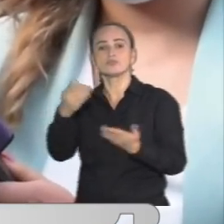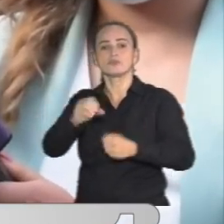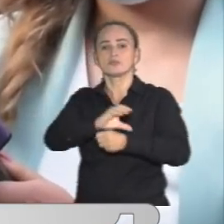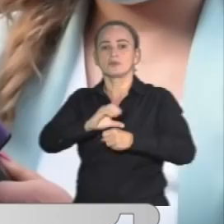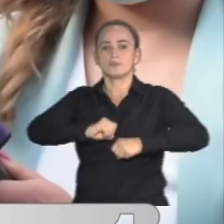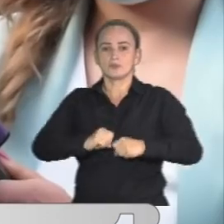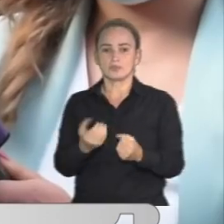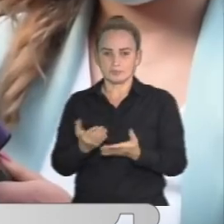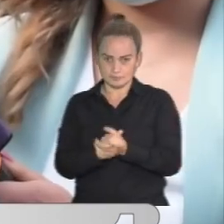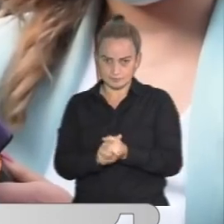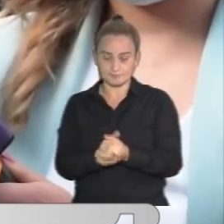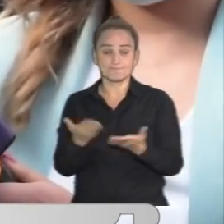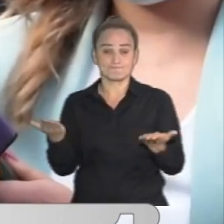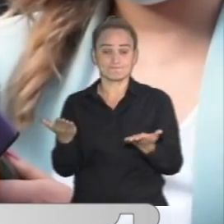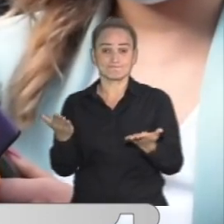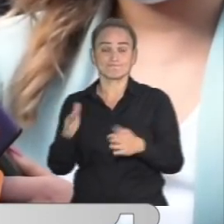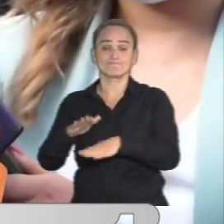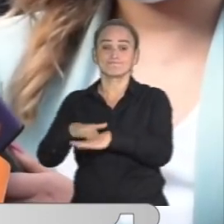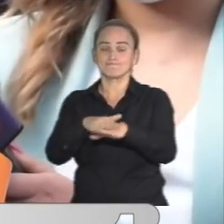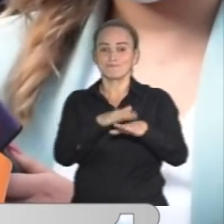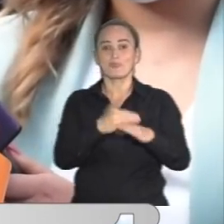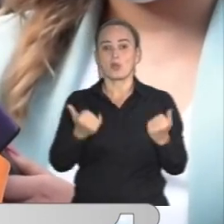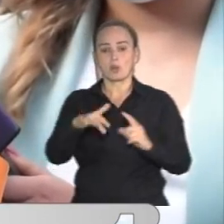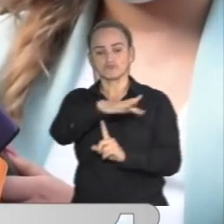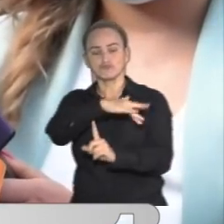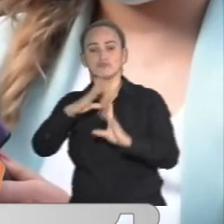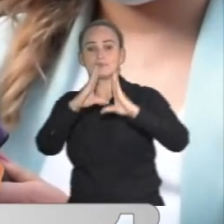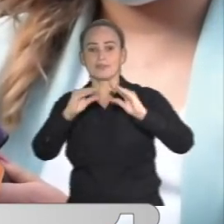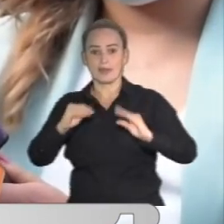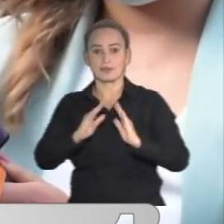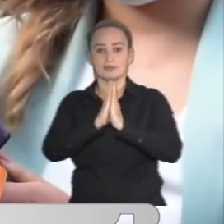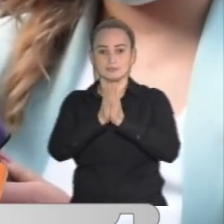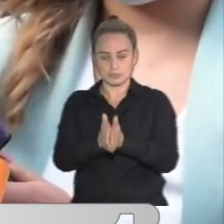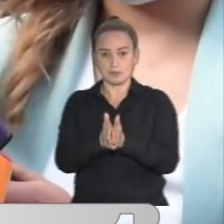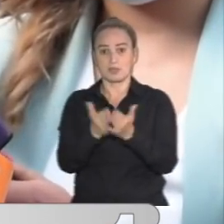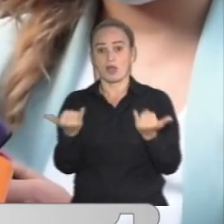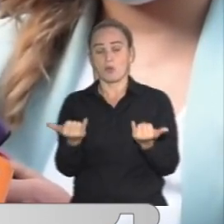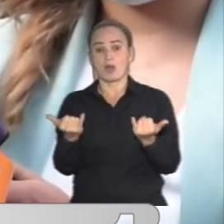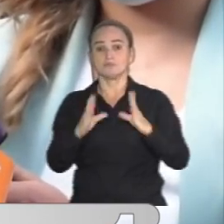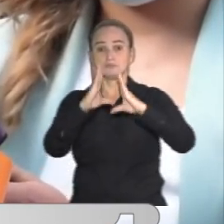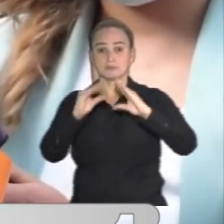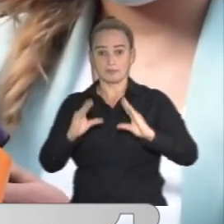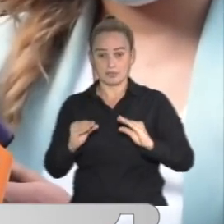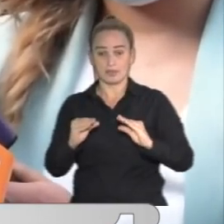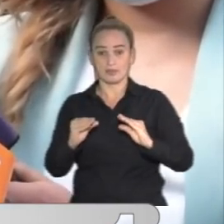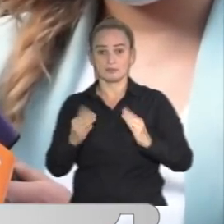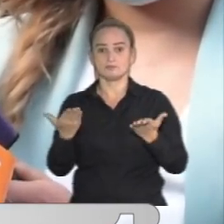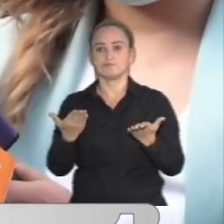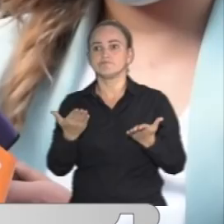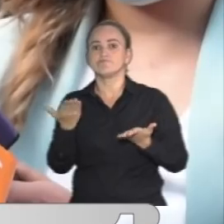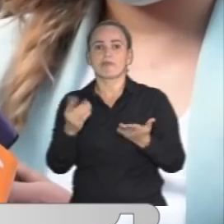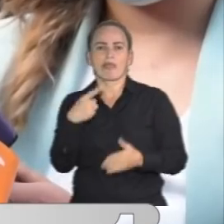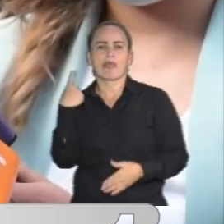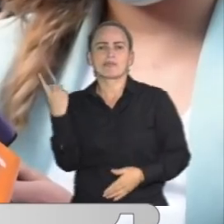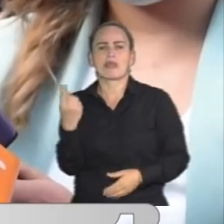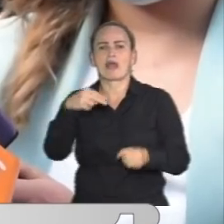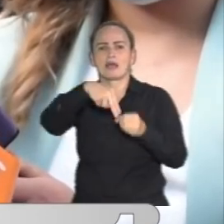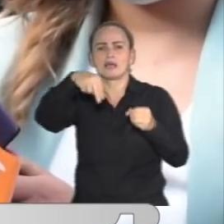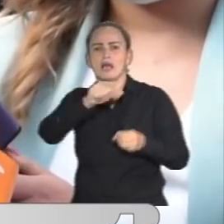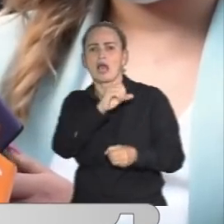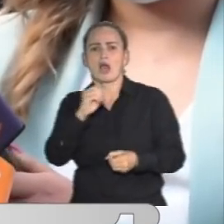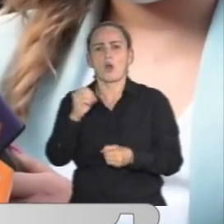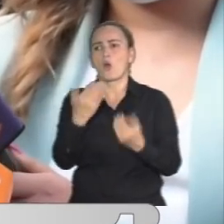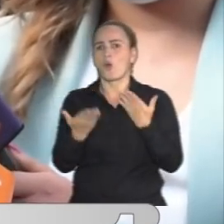ciudad de Bogotá. Y bueno, estamos en Navidad y estamos en una época en la que las personas están